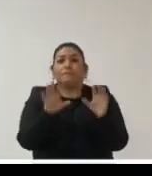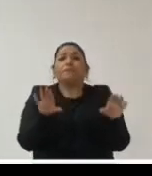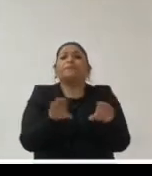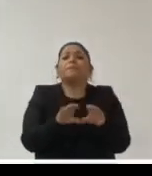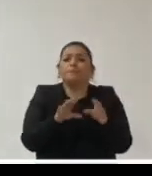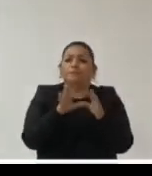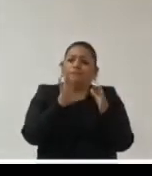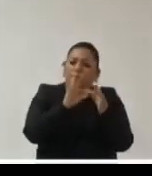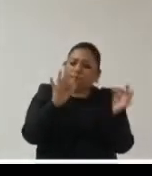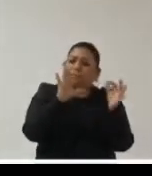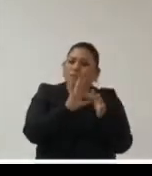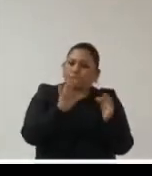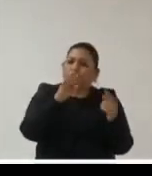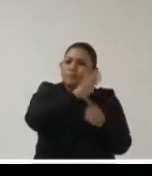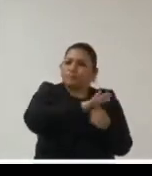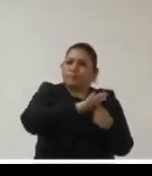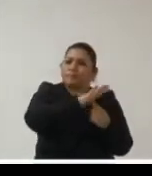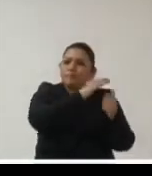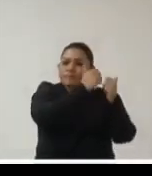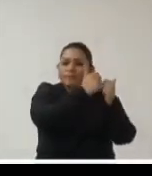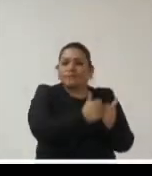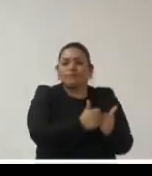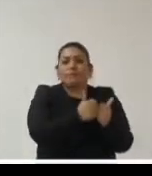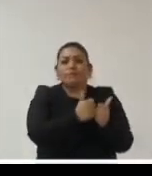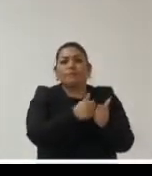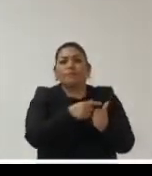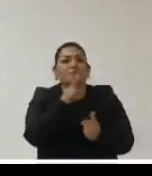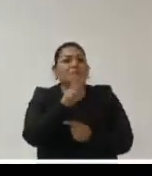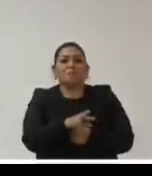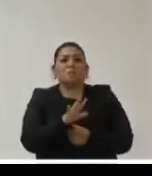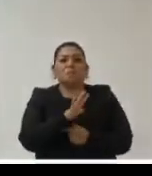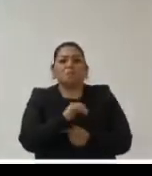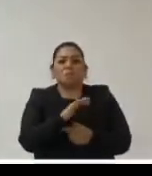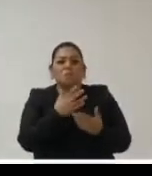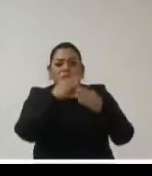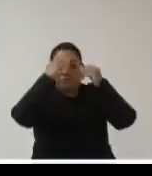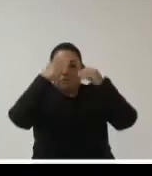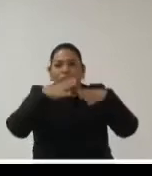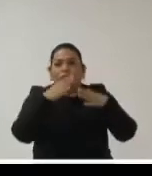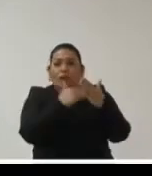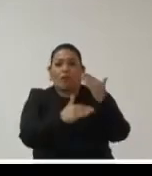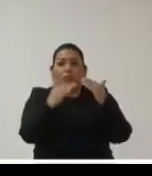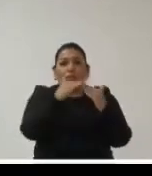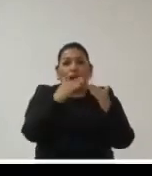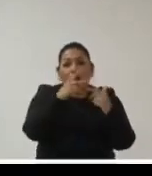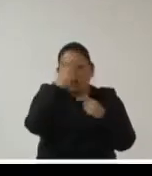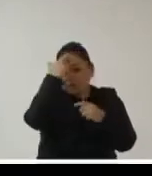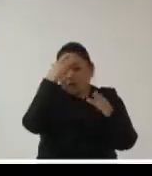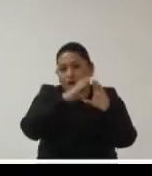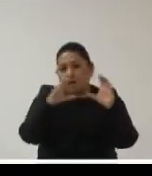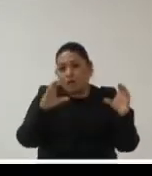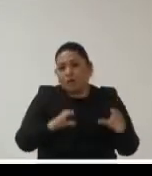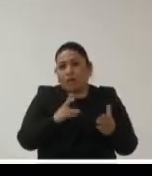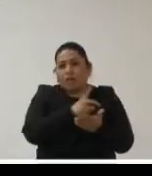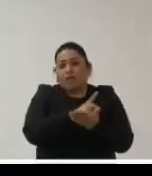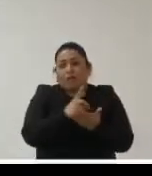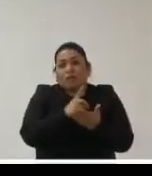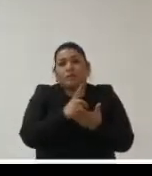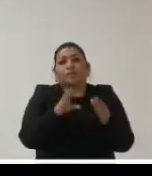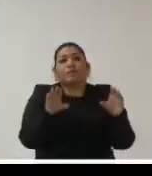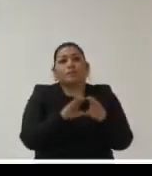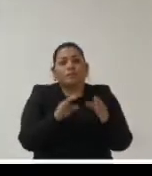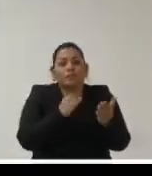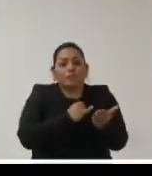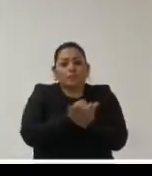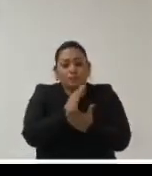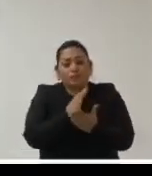en este contexto de excepción por supuesto no quedan subordinados ni pueden desconocerse la existencia de derechos fundamentales como el acceso